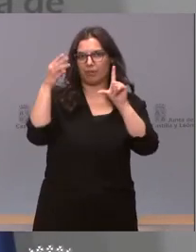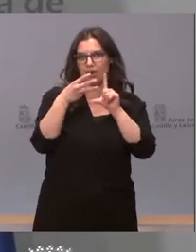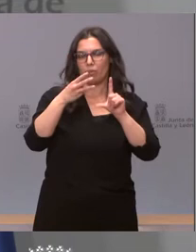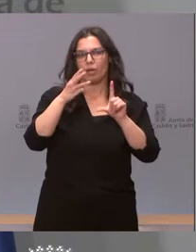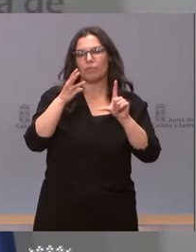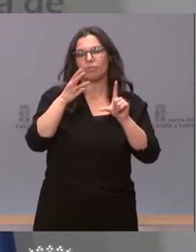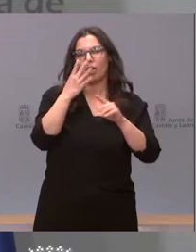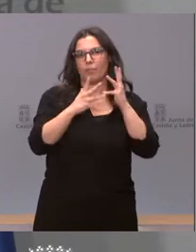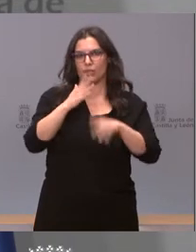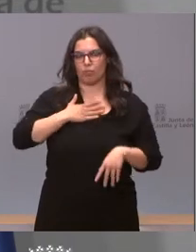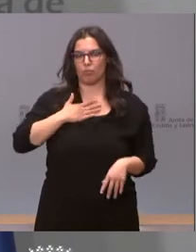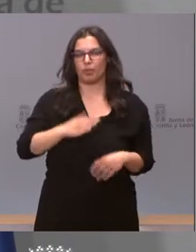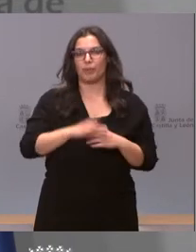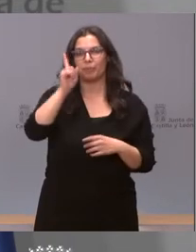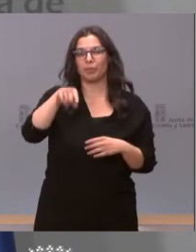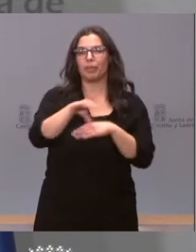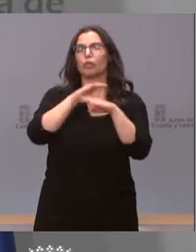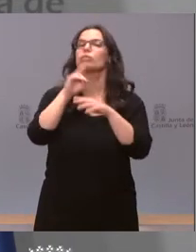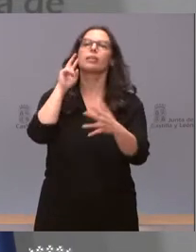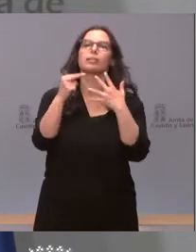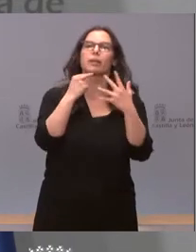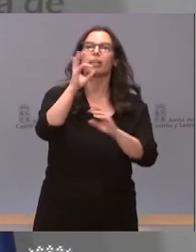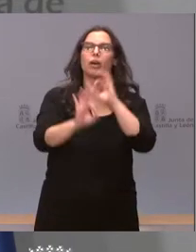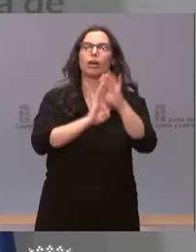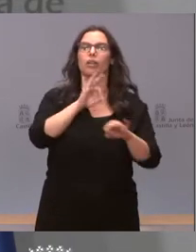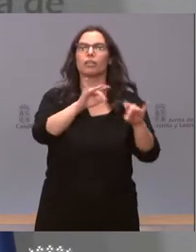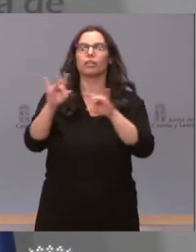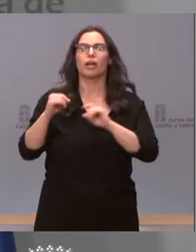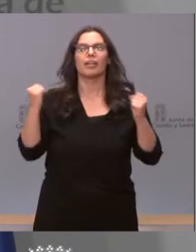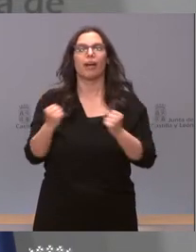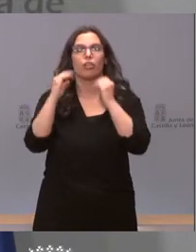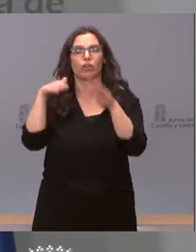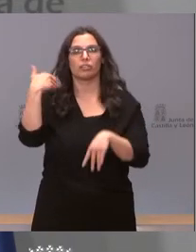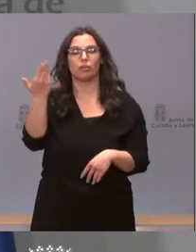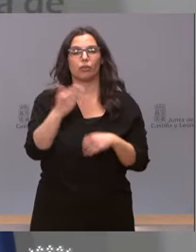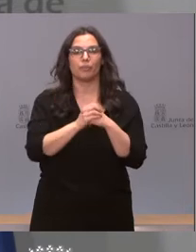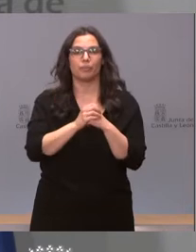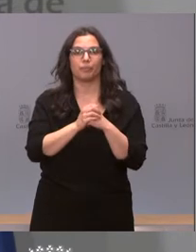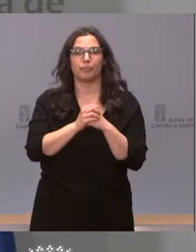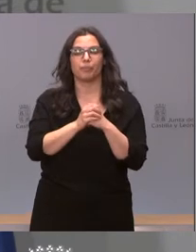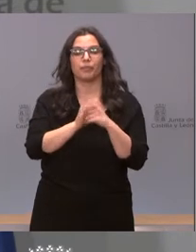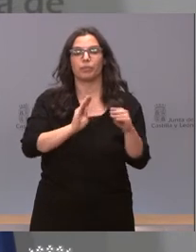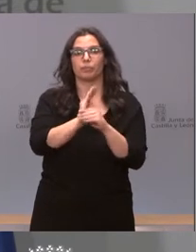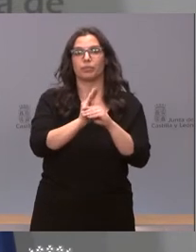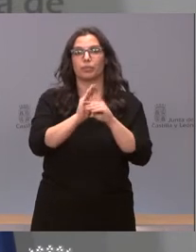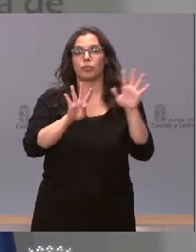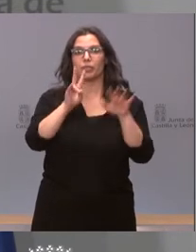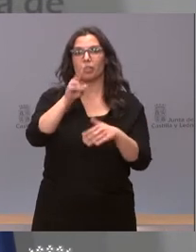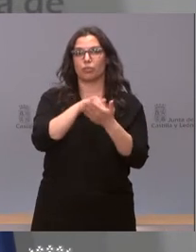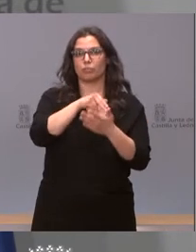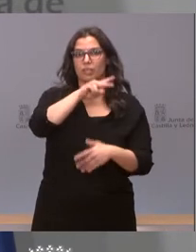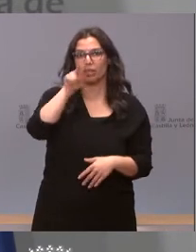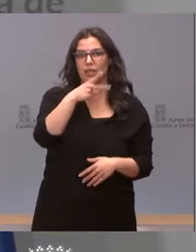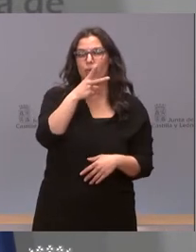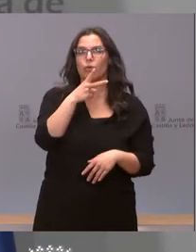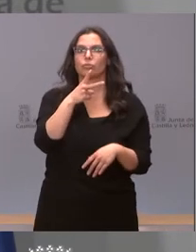También la Consejería de Transparencia, de Ordenación del Territorio y de Acción Exterior destina 92.000 euros a más